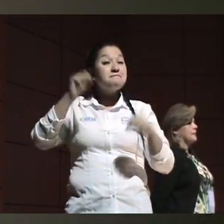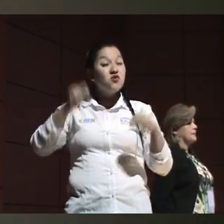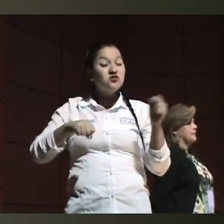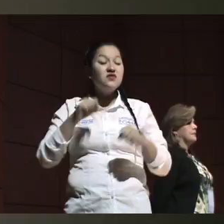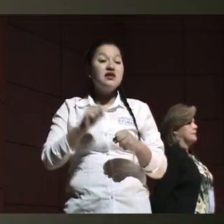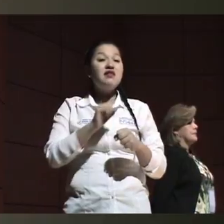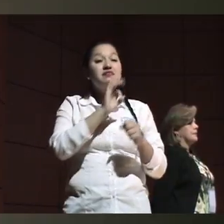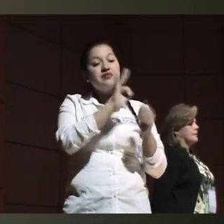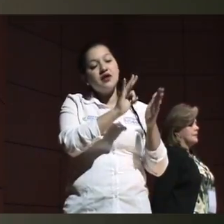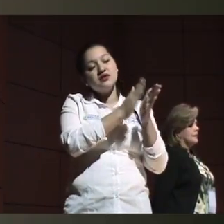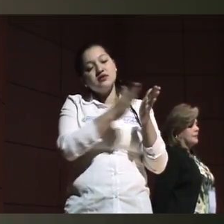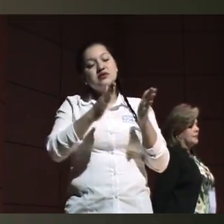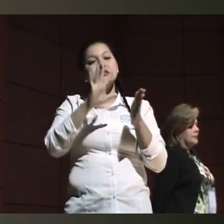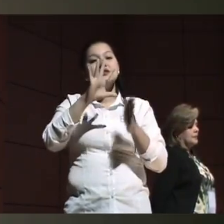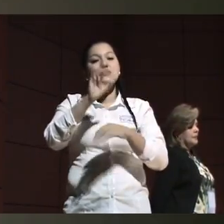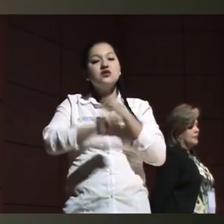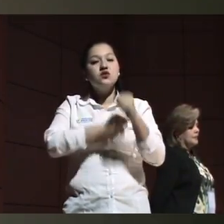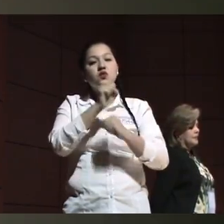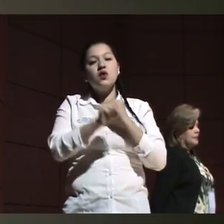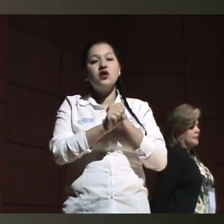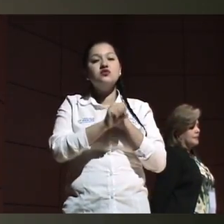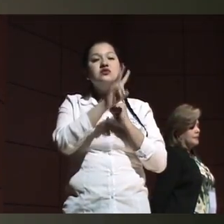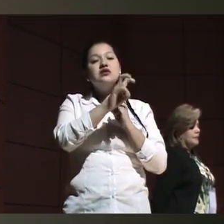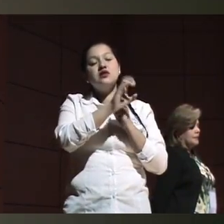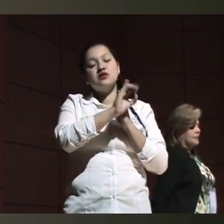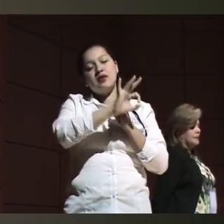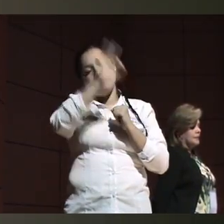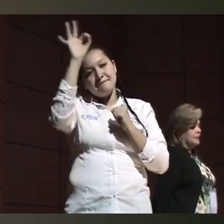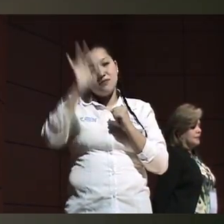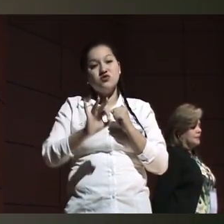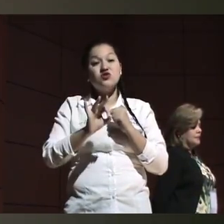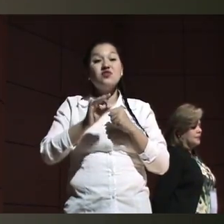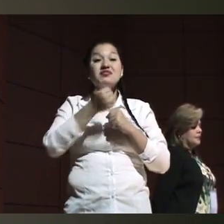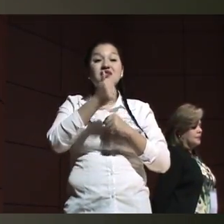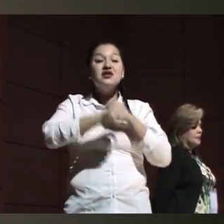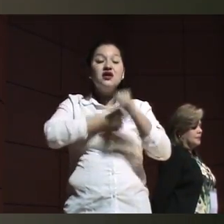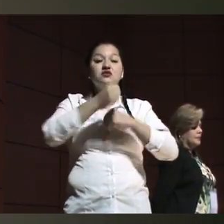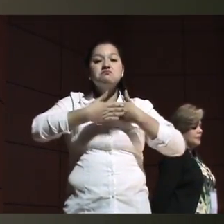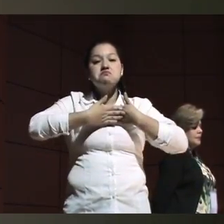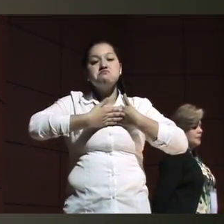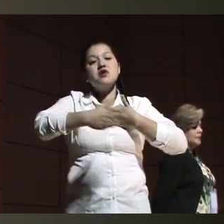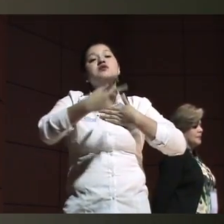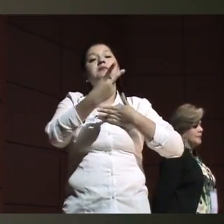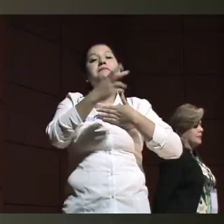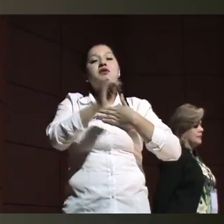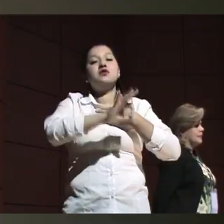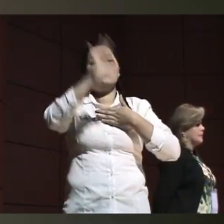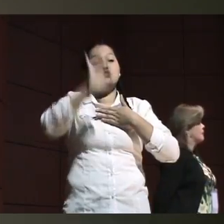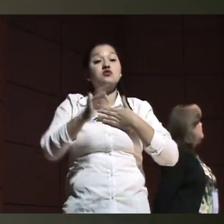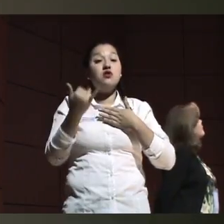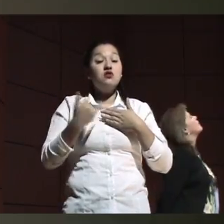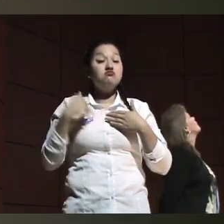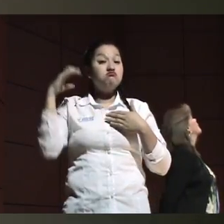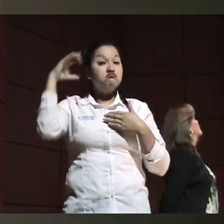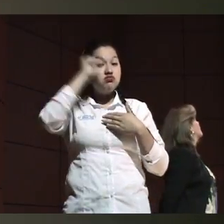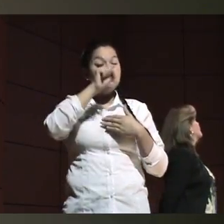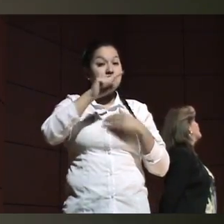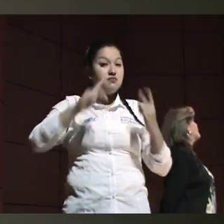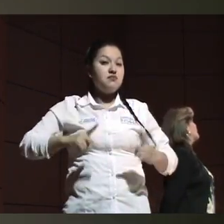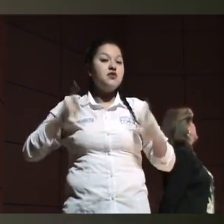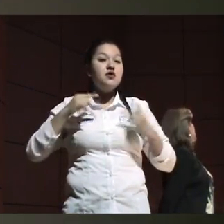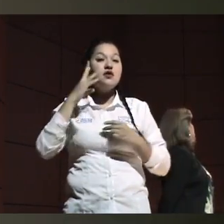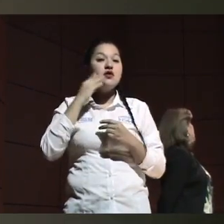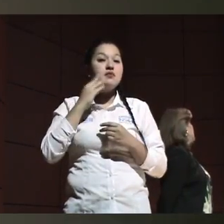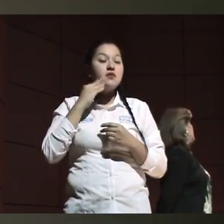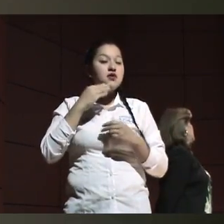70%, de uno a diez años un 20% y más de diez años un 10%. En nuestra experiencia sabemos que esta expectativa de vida tiene que ver